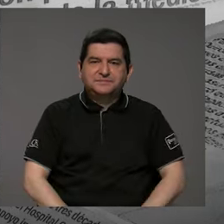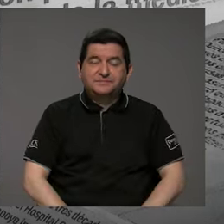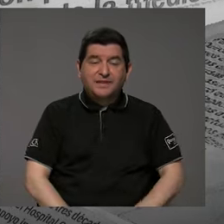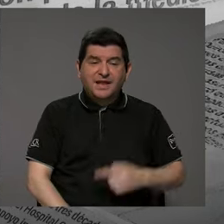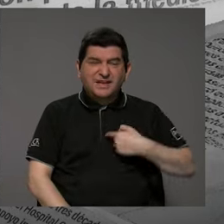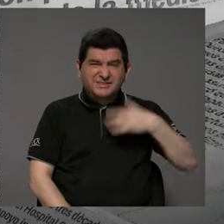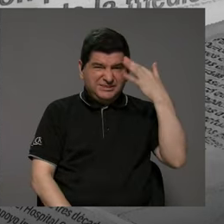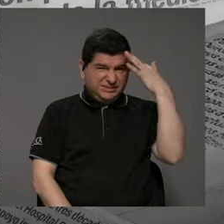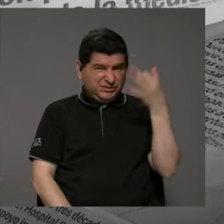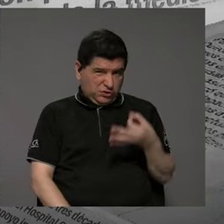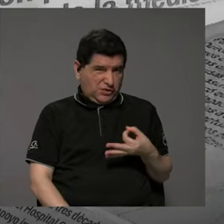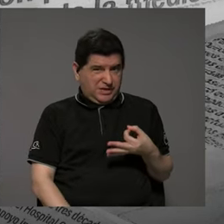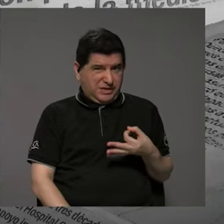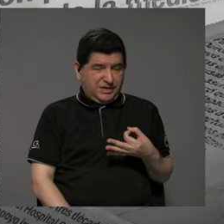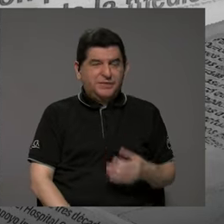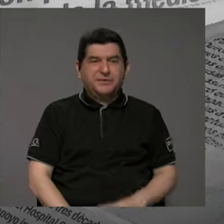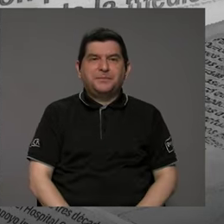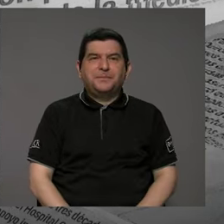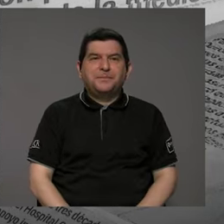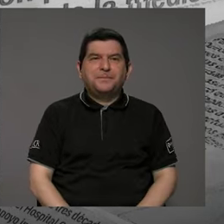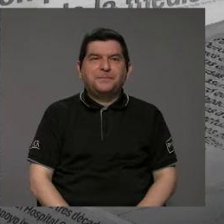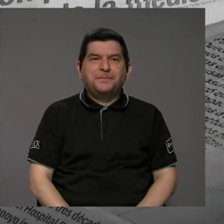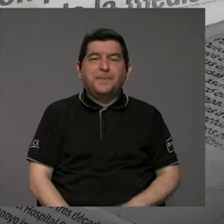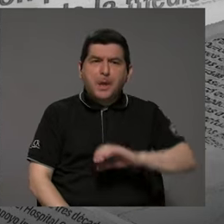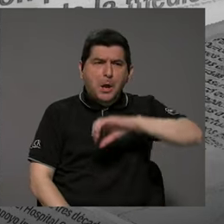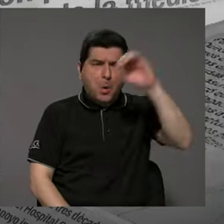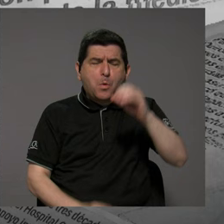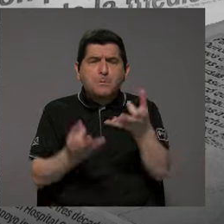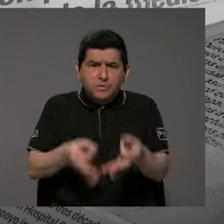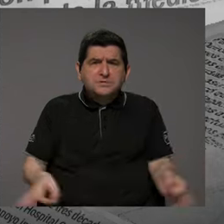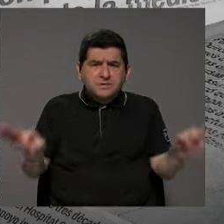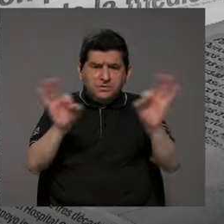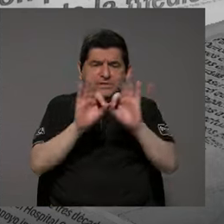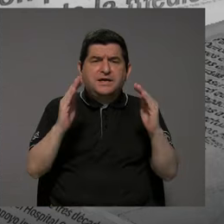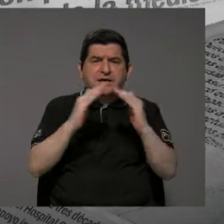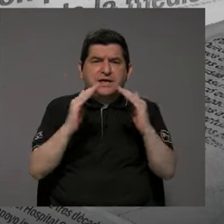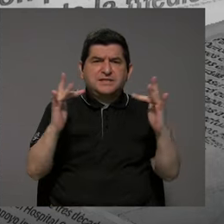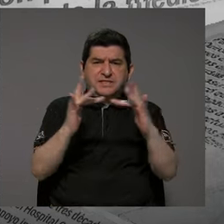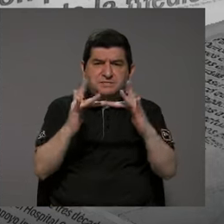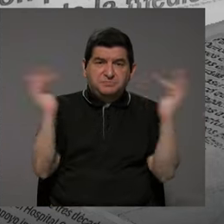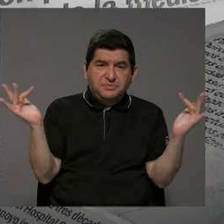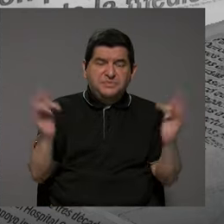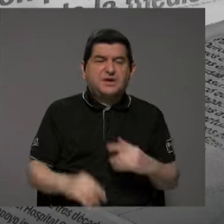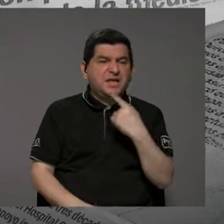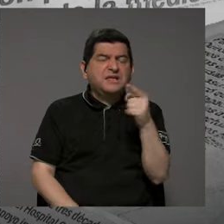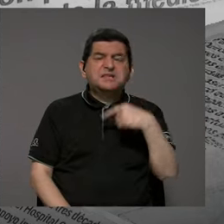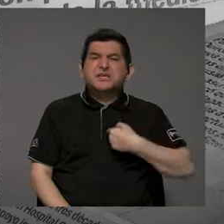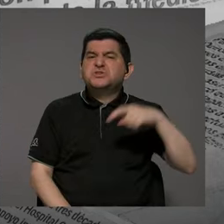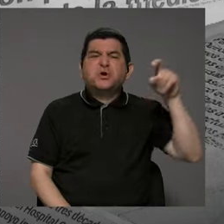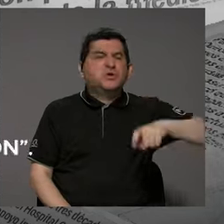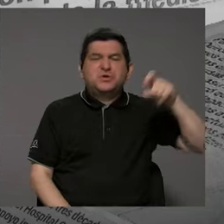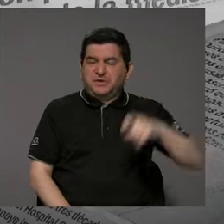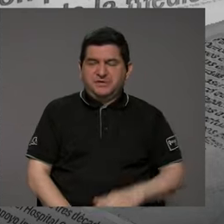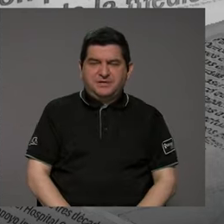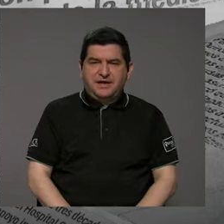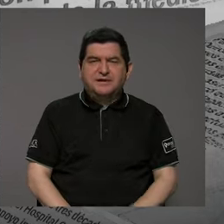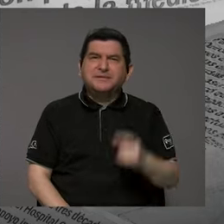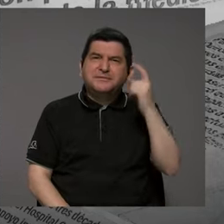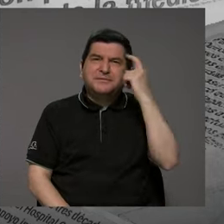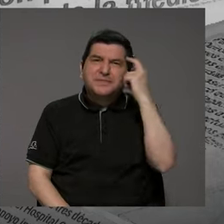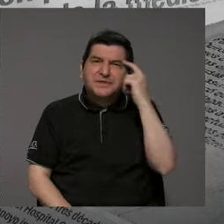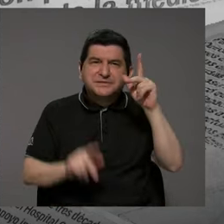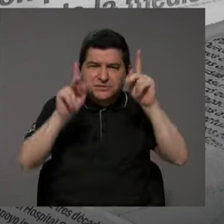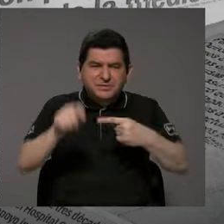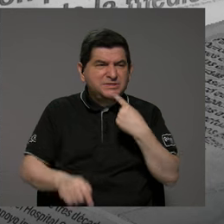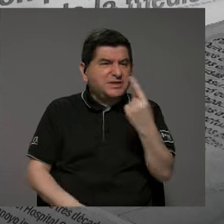Yo considero que hay un porcentaje importante de hogares desconectados que dice estoy desconectado porque no lo necesito. Considero que la